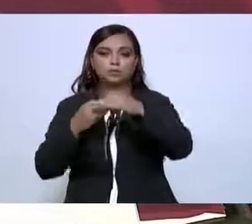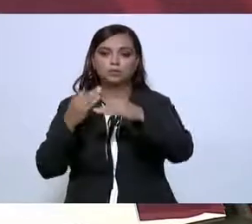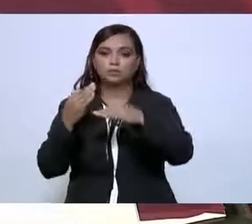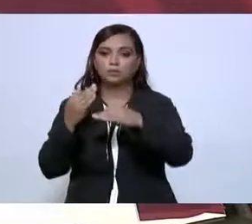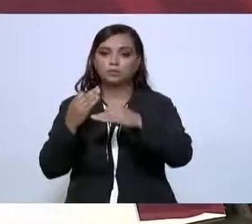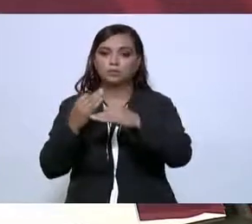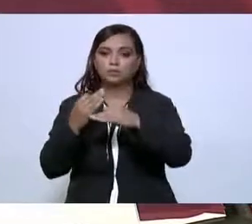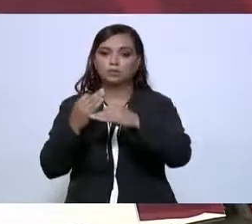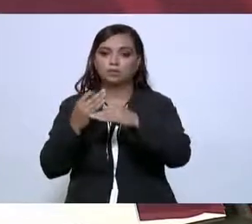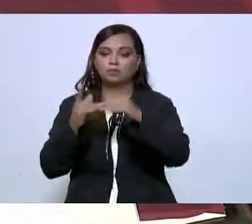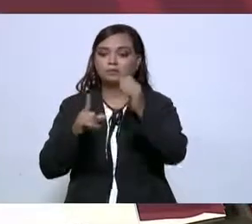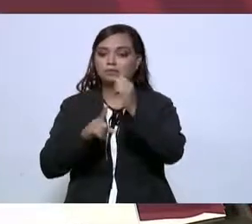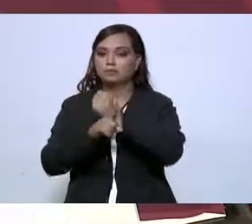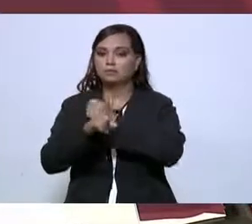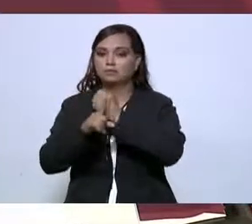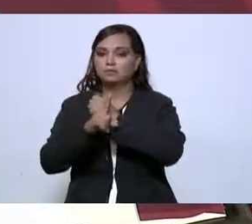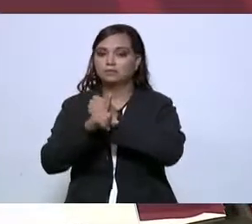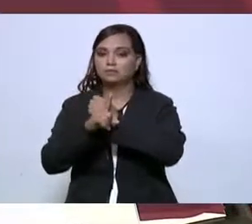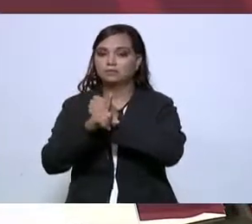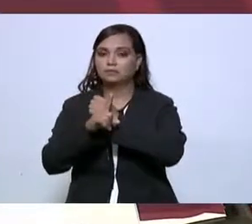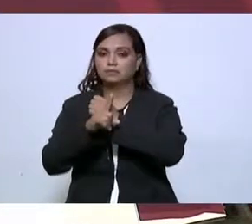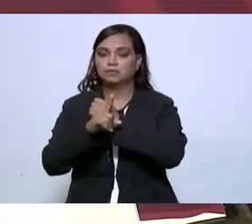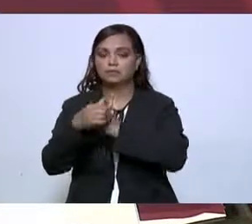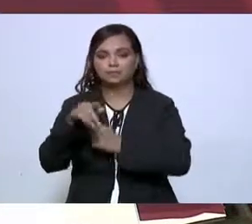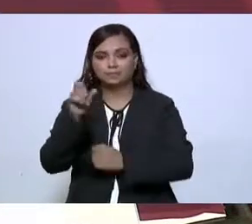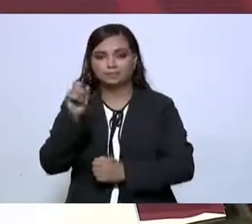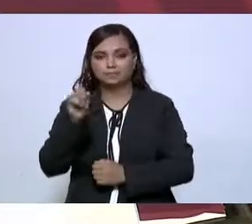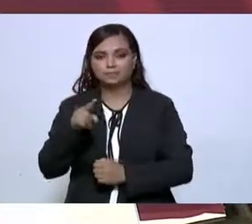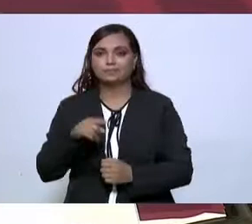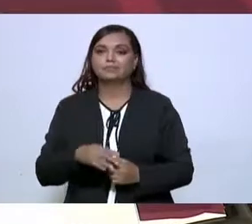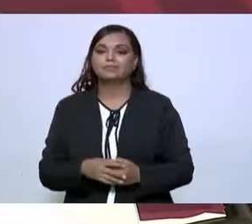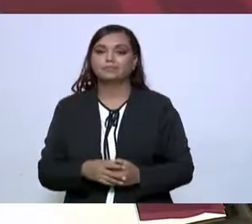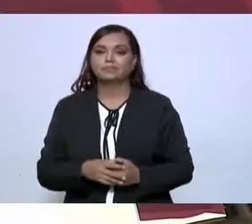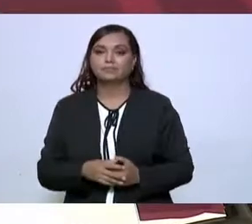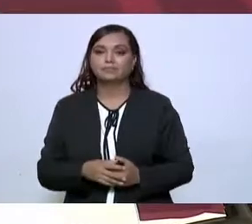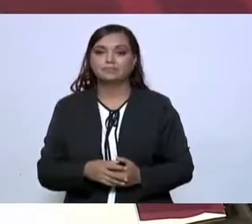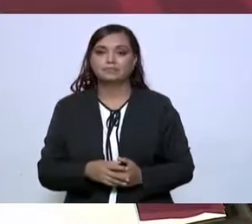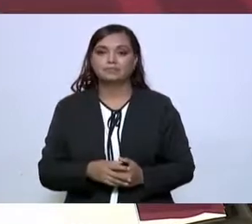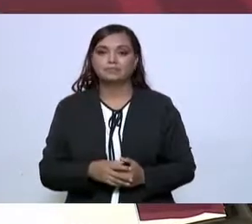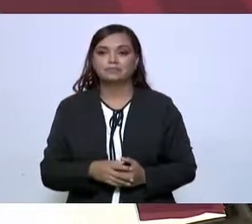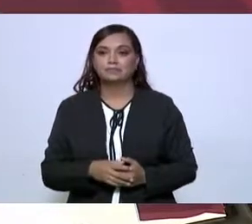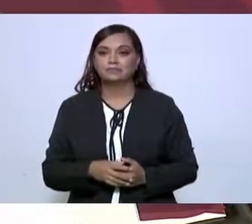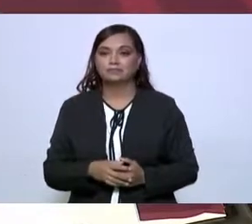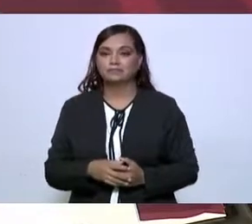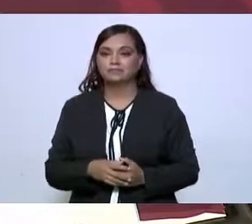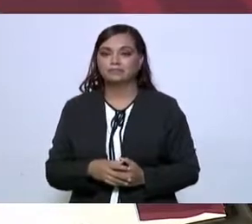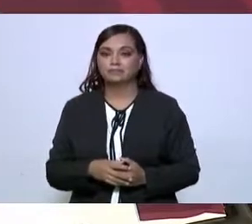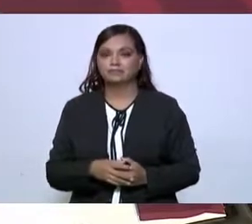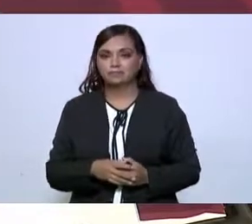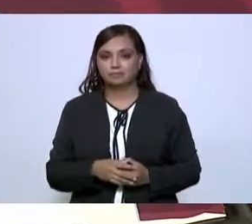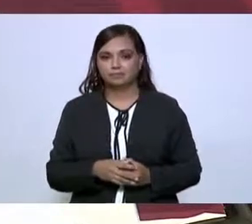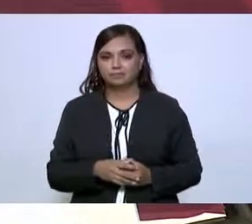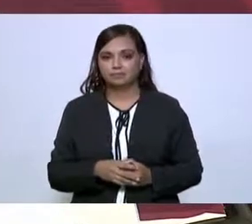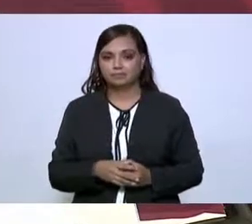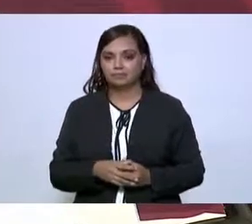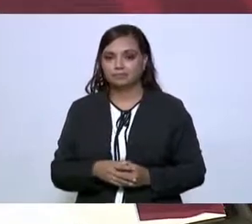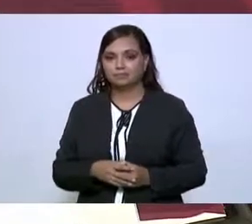adversidades, sobre todo el